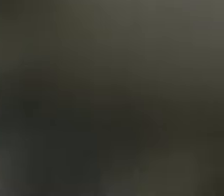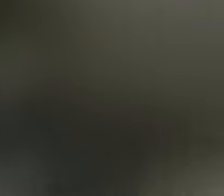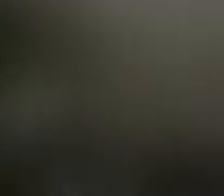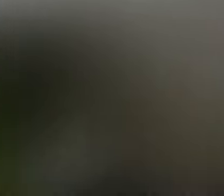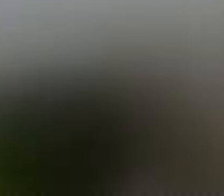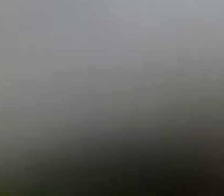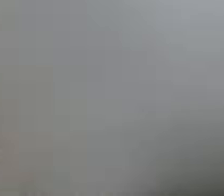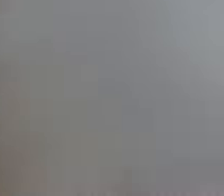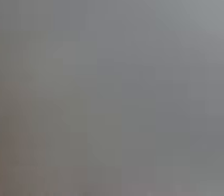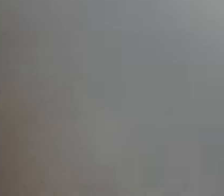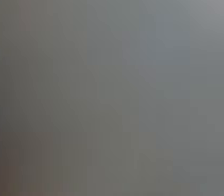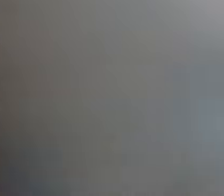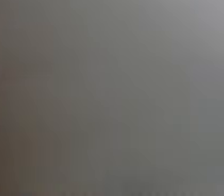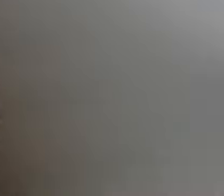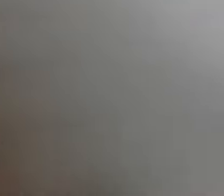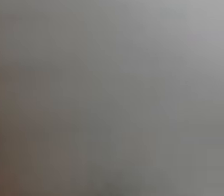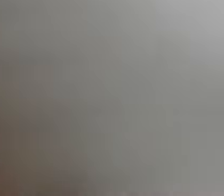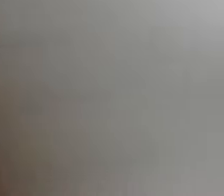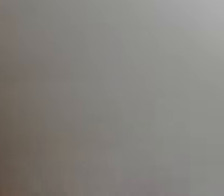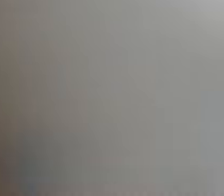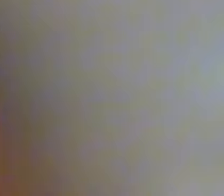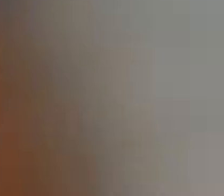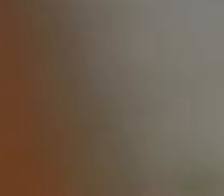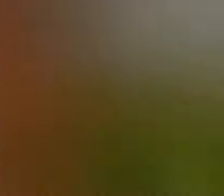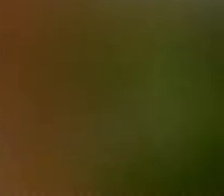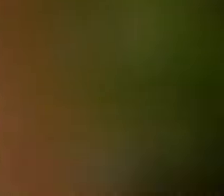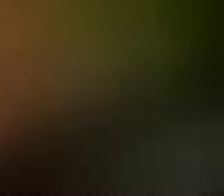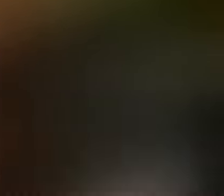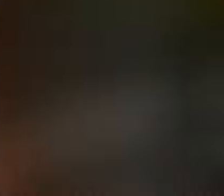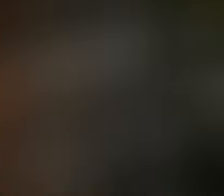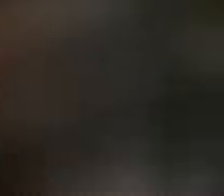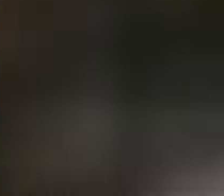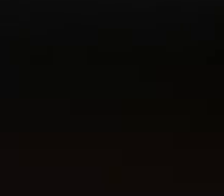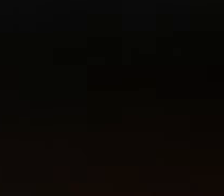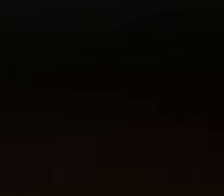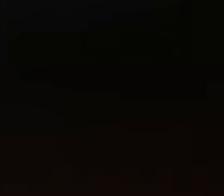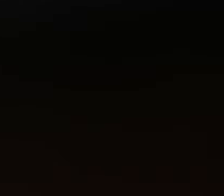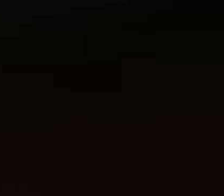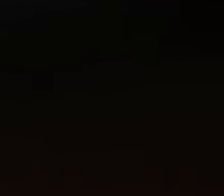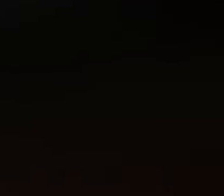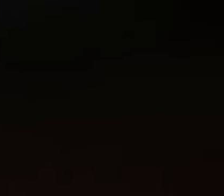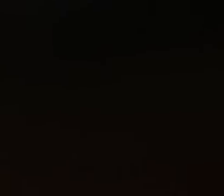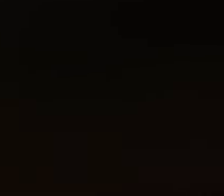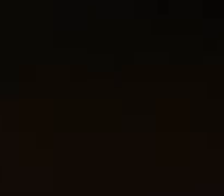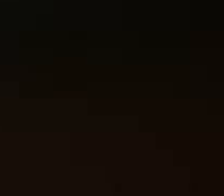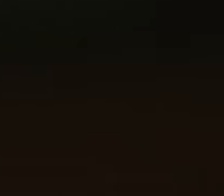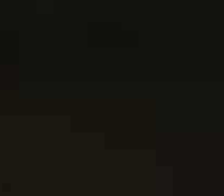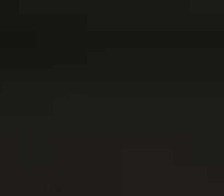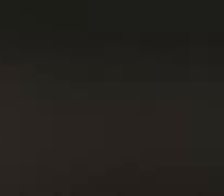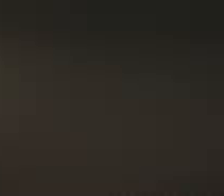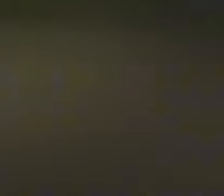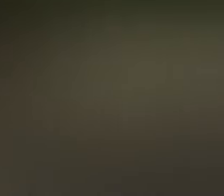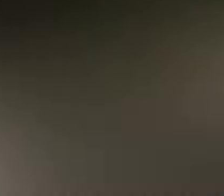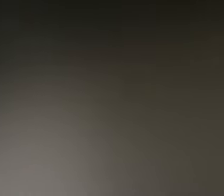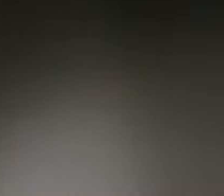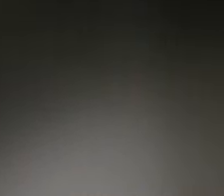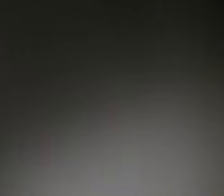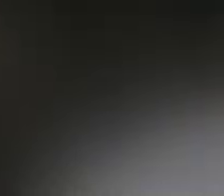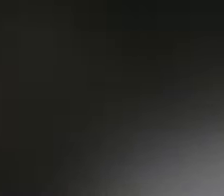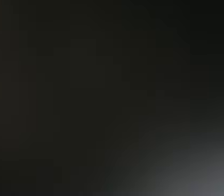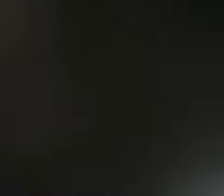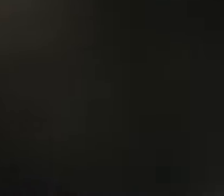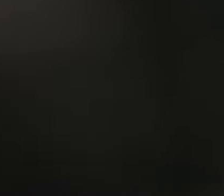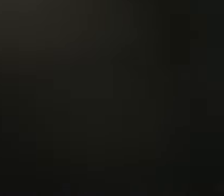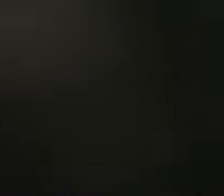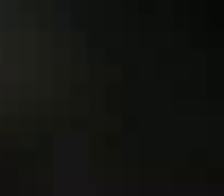Las lluvias continuarán durante los próximos días asociados a la tormenta tropical Rafael, mientras que en el fin de semana aún se